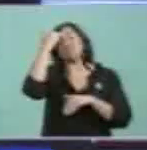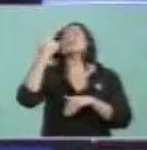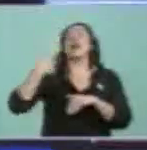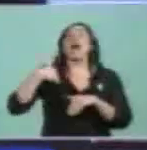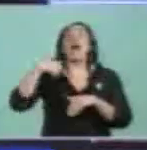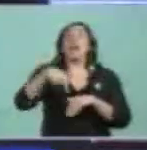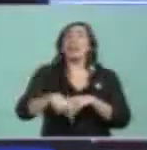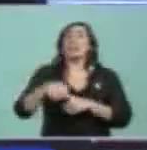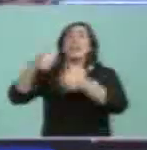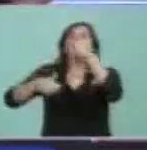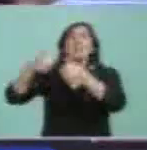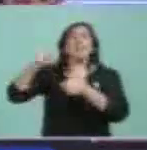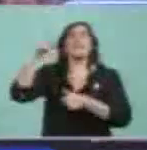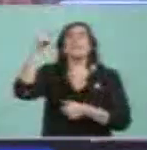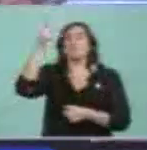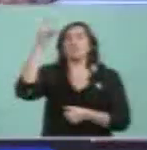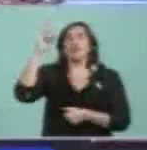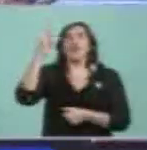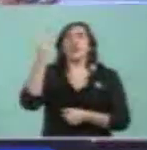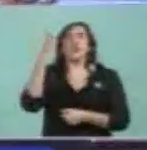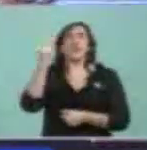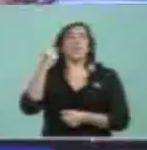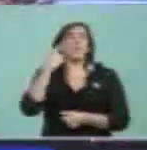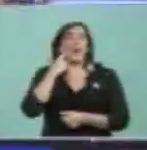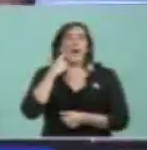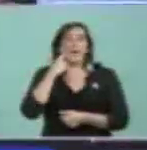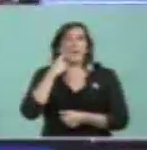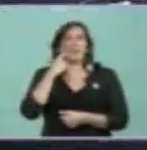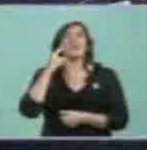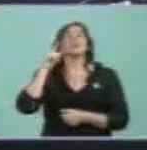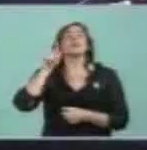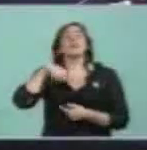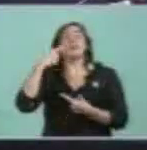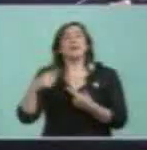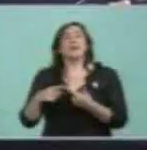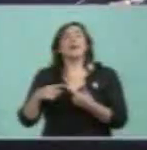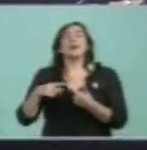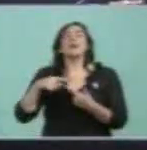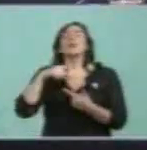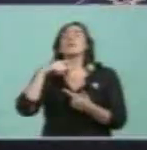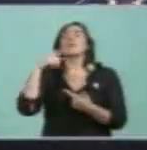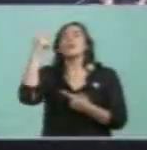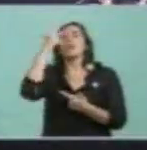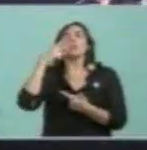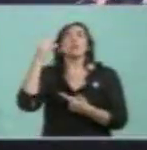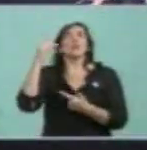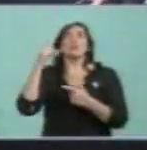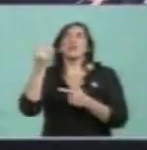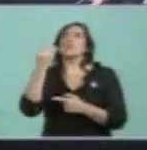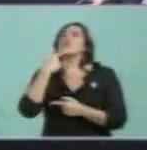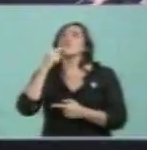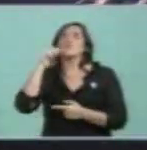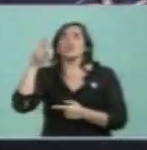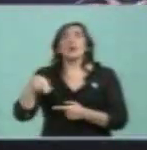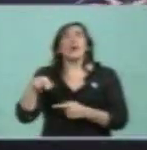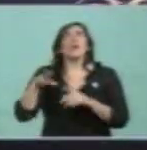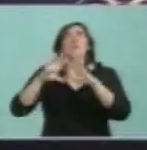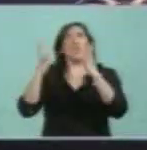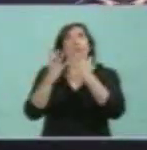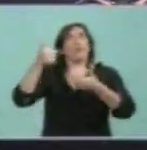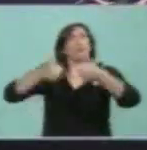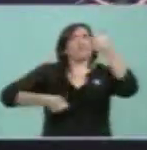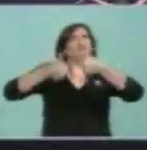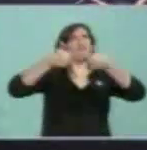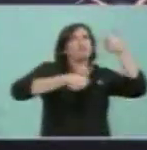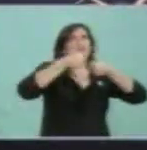competencia con Dubái, Houston, perdón, sé que está el encargado de negocios de Estados Unidos y el embajador de emigratos árabes, pero bueno, no hay competencias en el mundo.